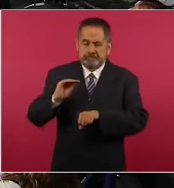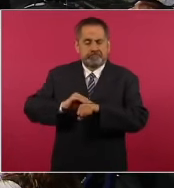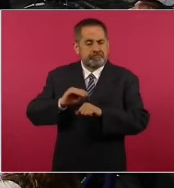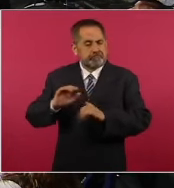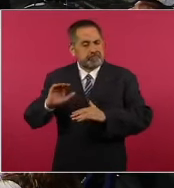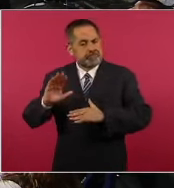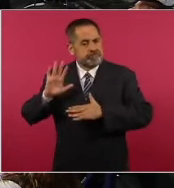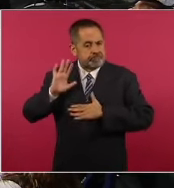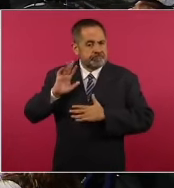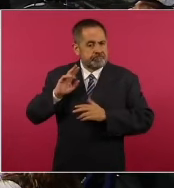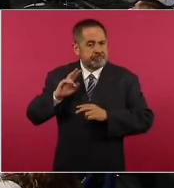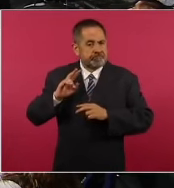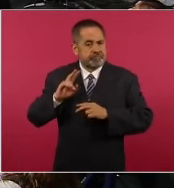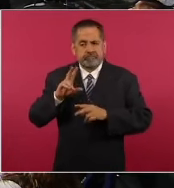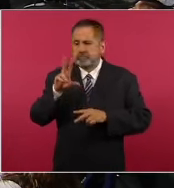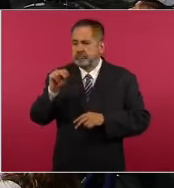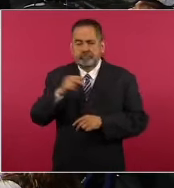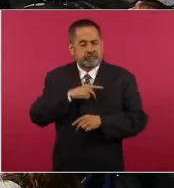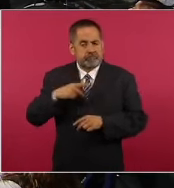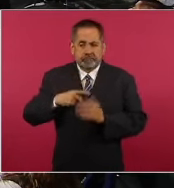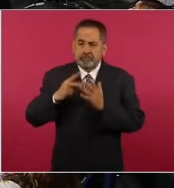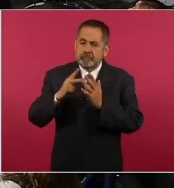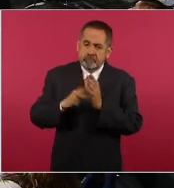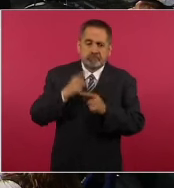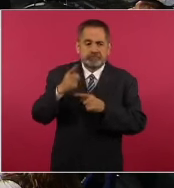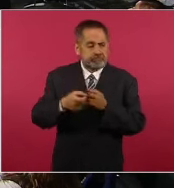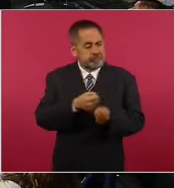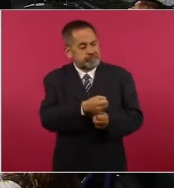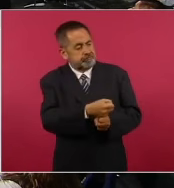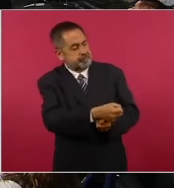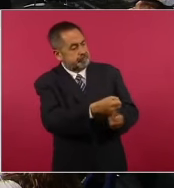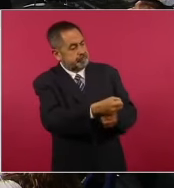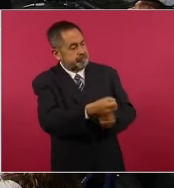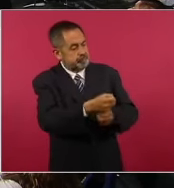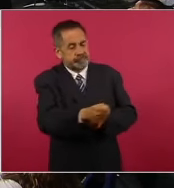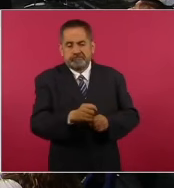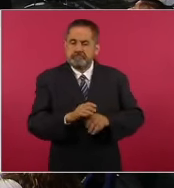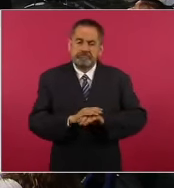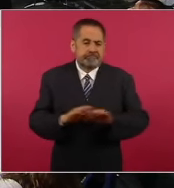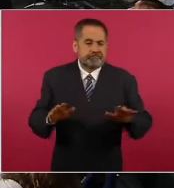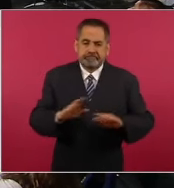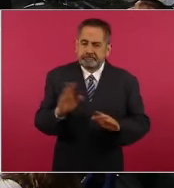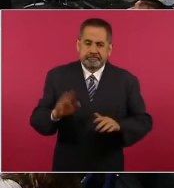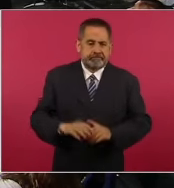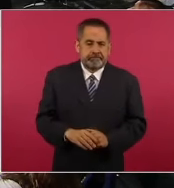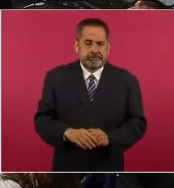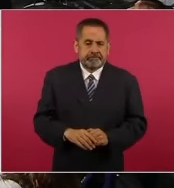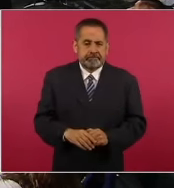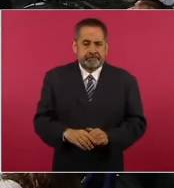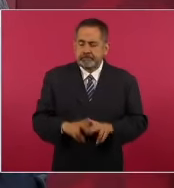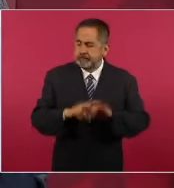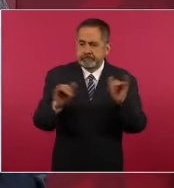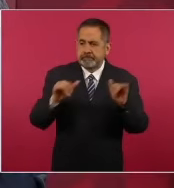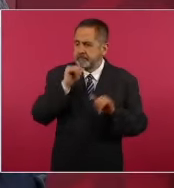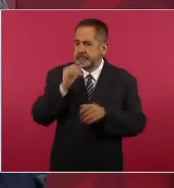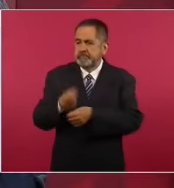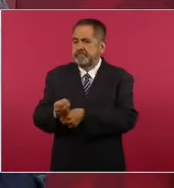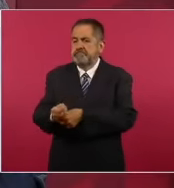a no permitir la tortura a nadie